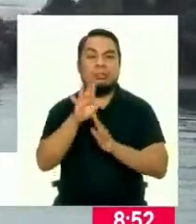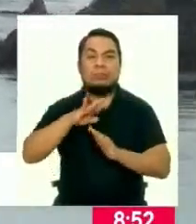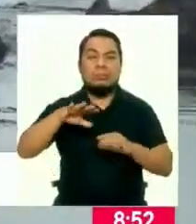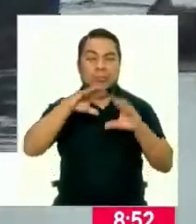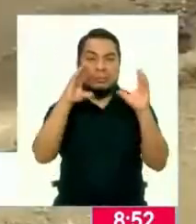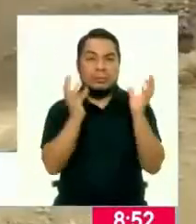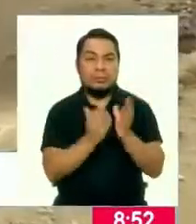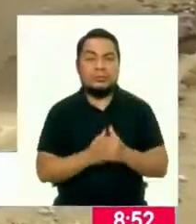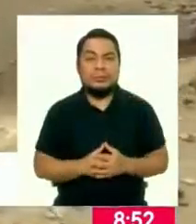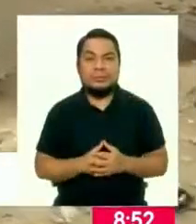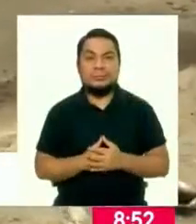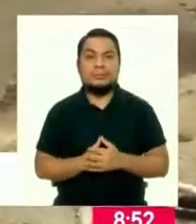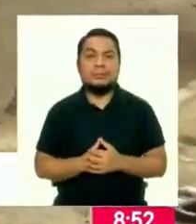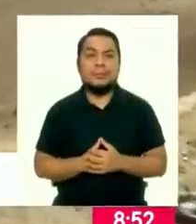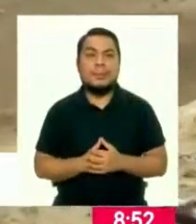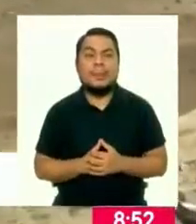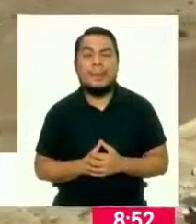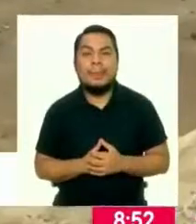mundo.